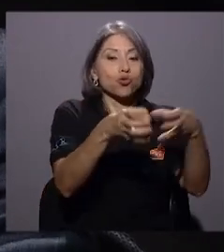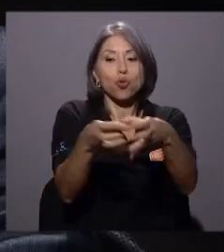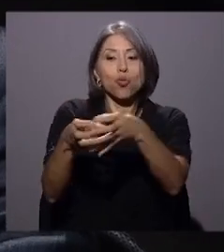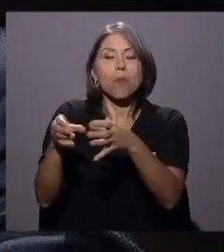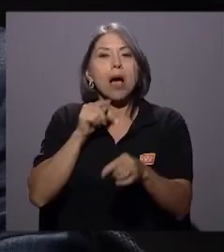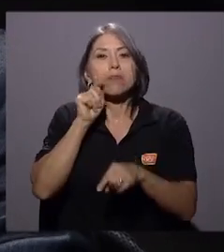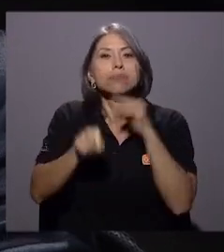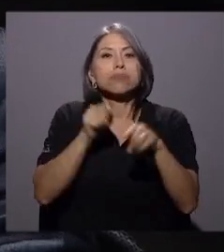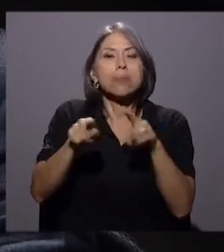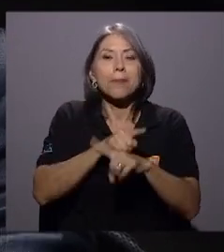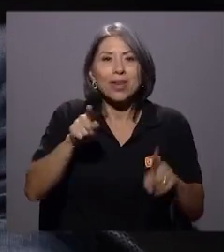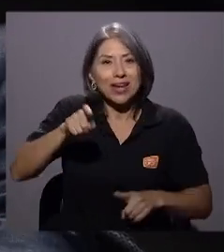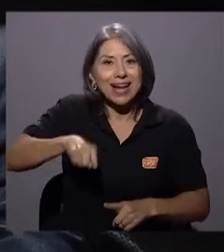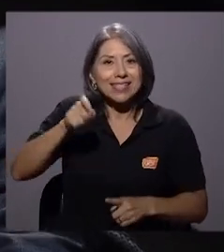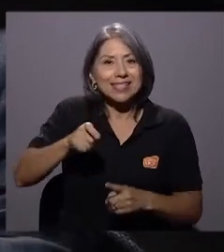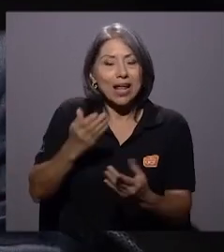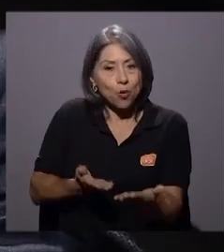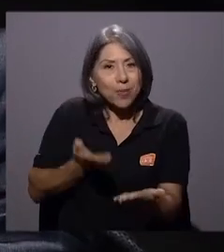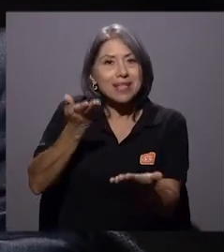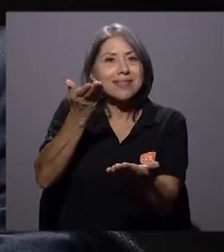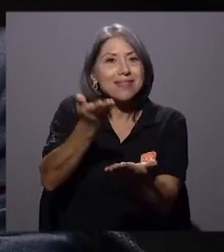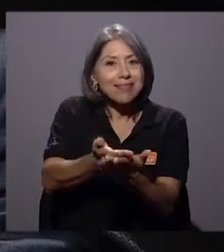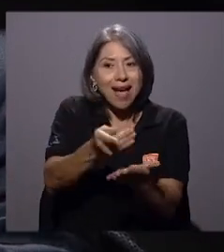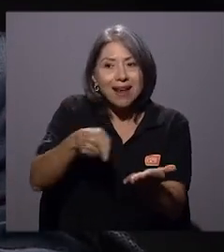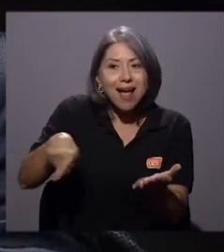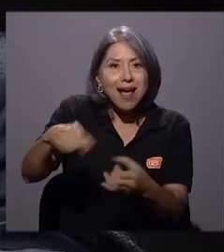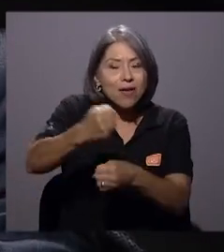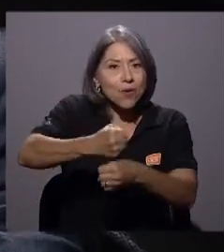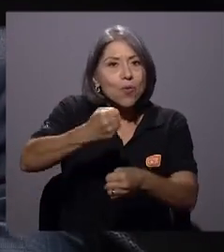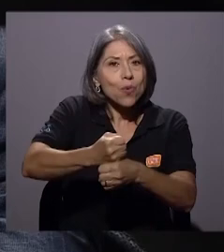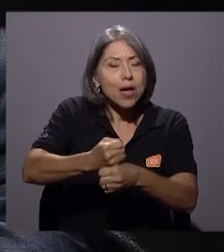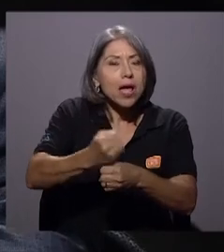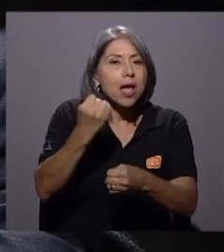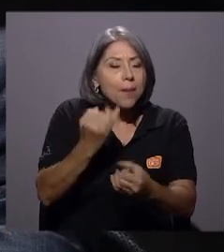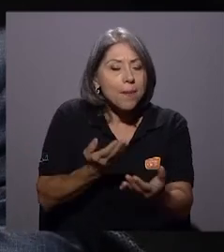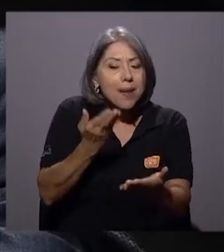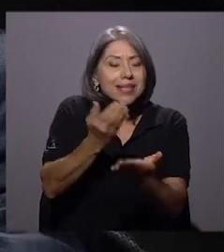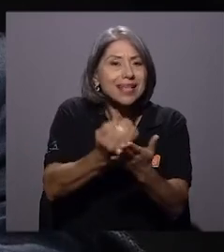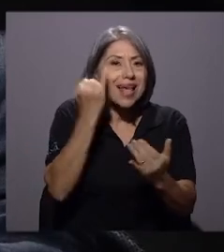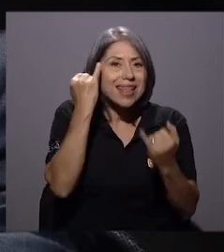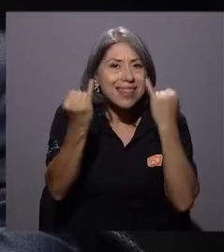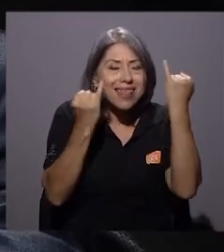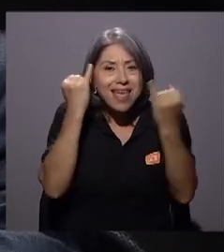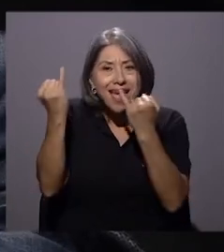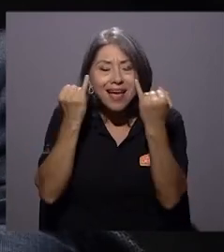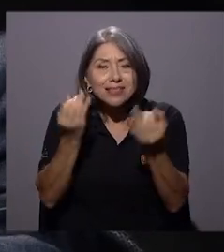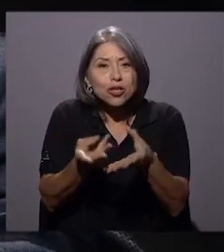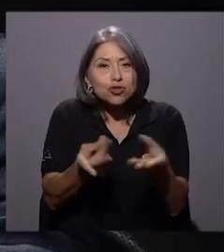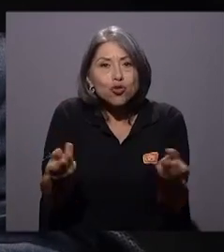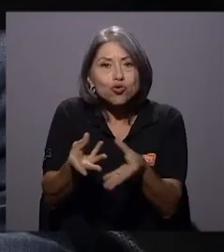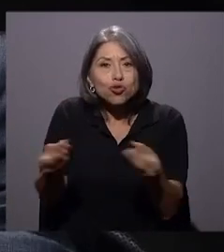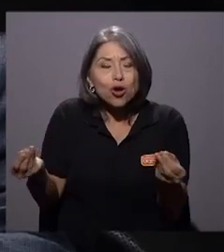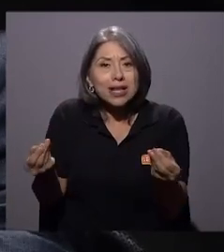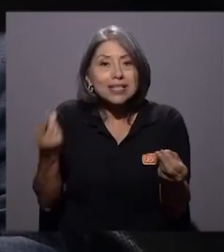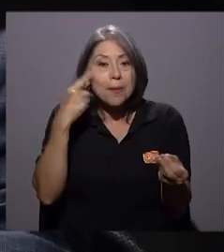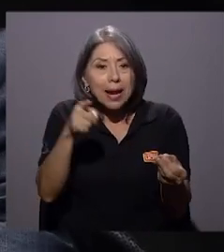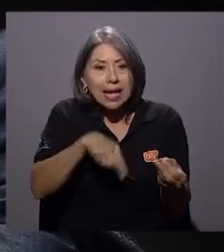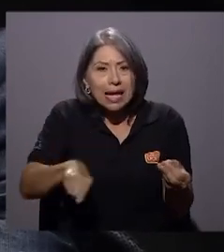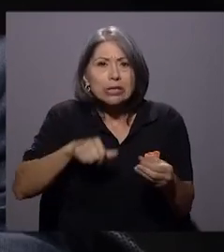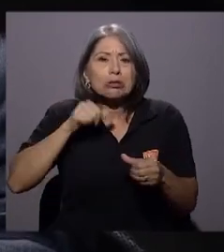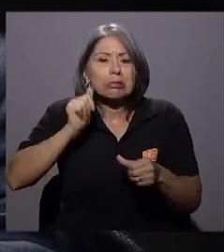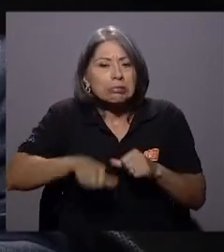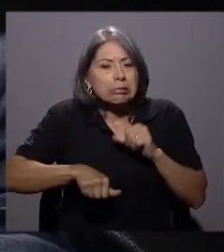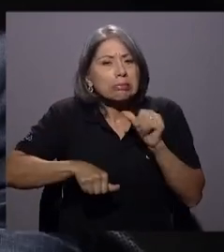necesario presentarle al sector productivo ideas y también soluciones para que no abandonaran el barco y siguieran